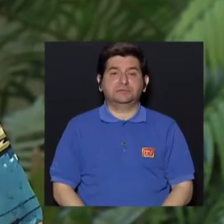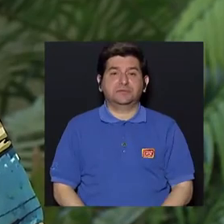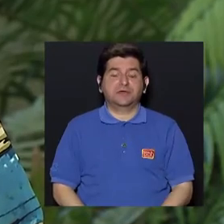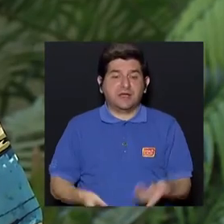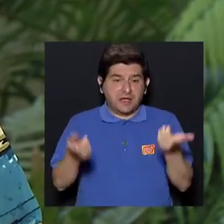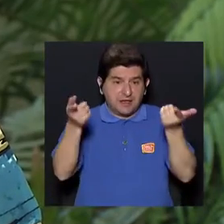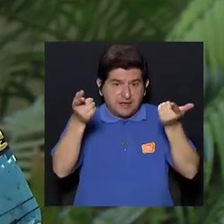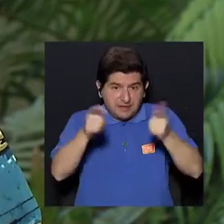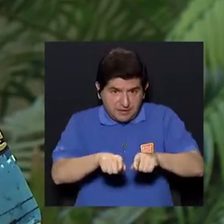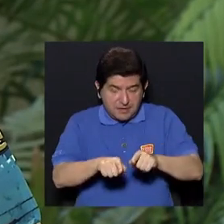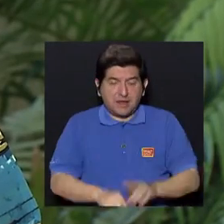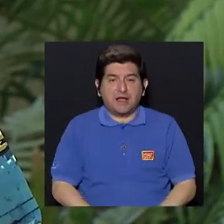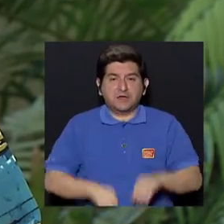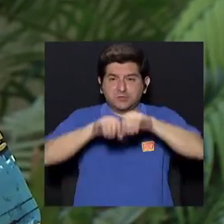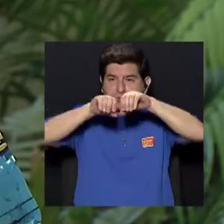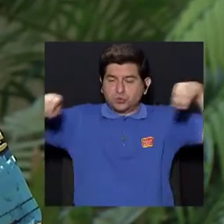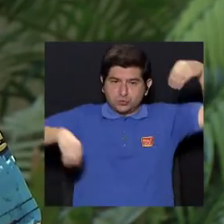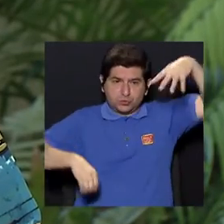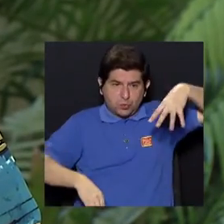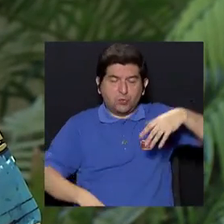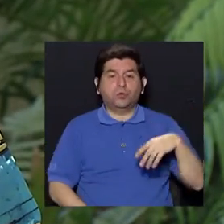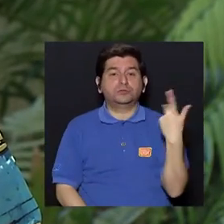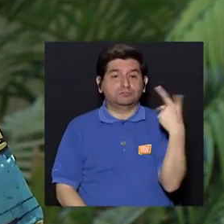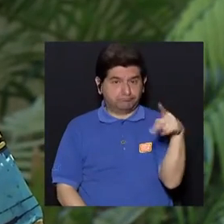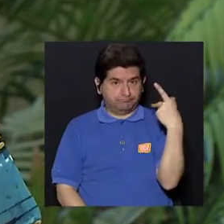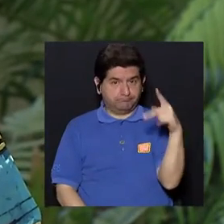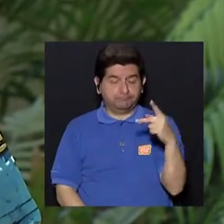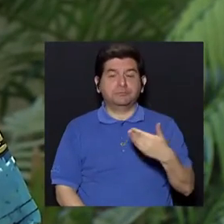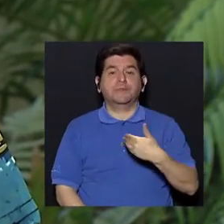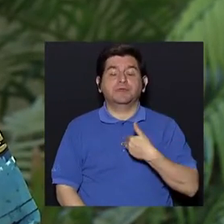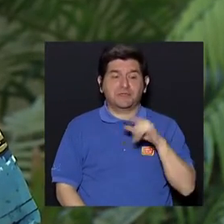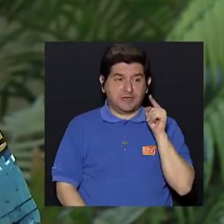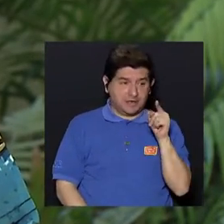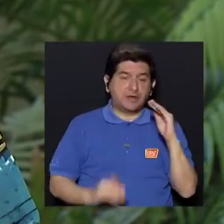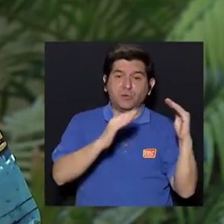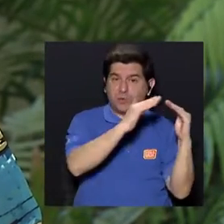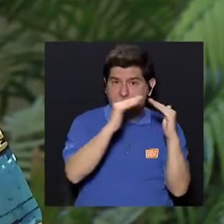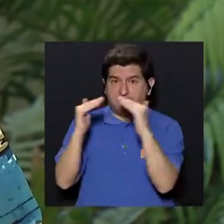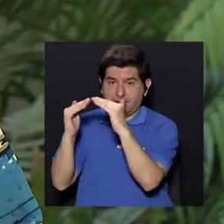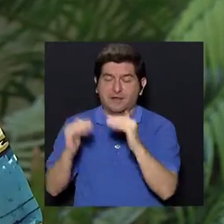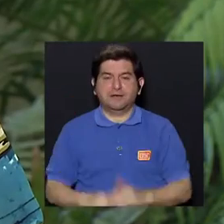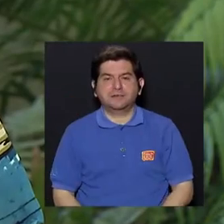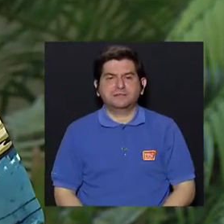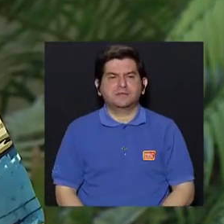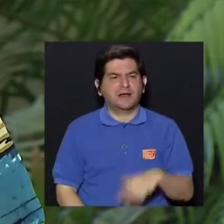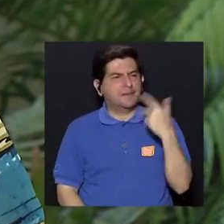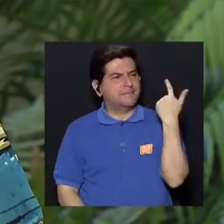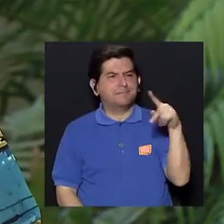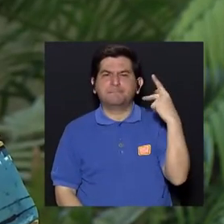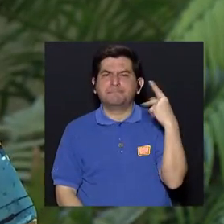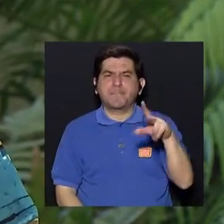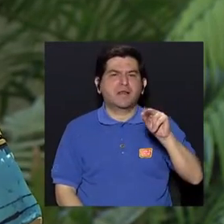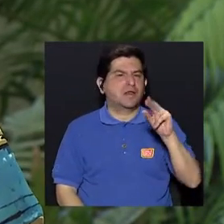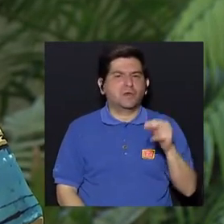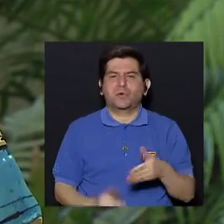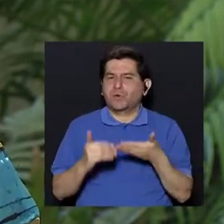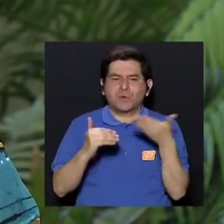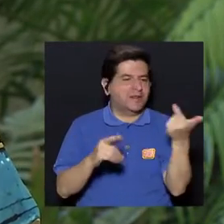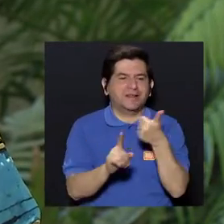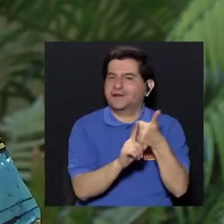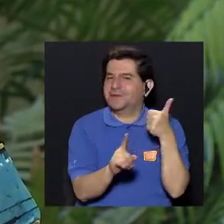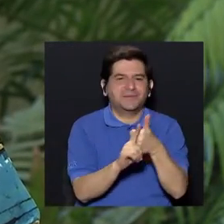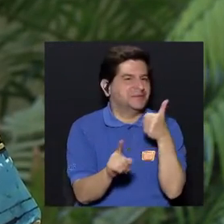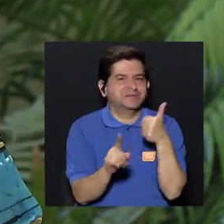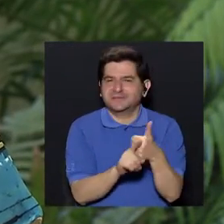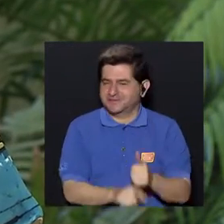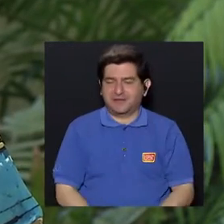Entonces, en el caso de los fluorescentes estaríamos hablando de un residuo peligroso que tenemos en casa. La peligrosidad no es el artículo como